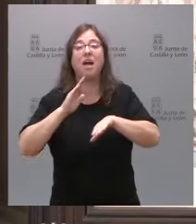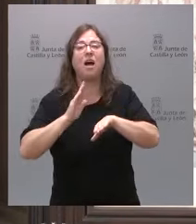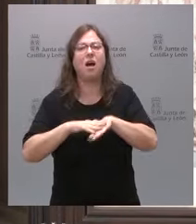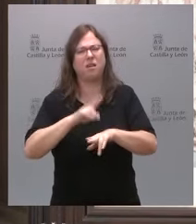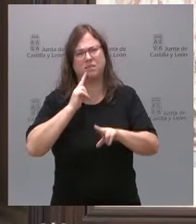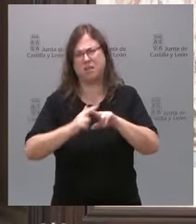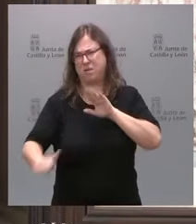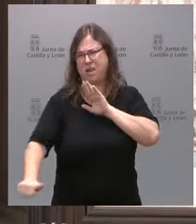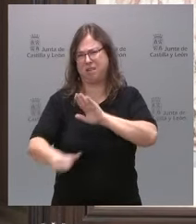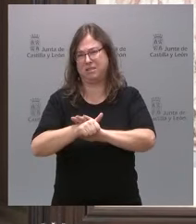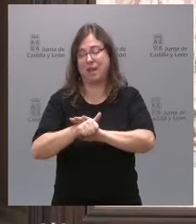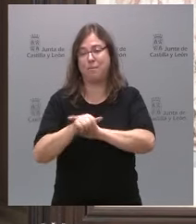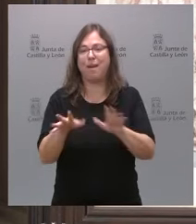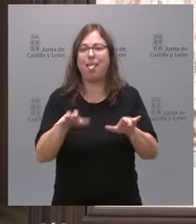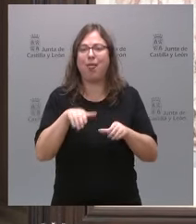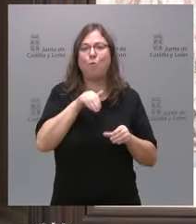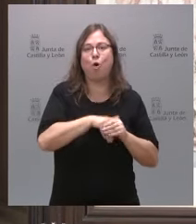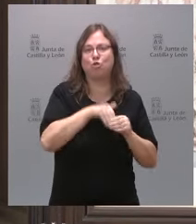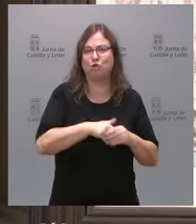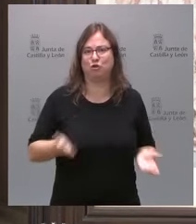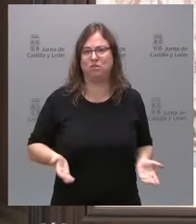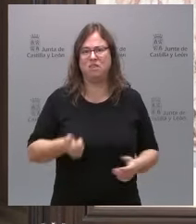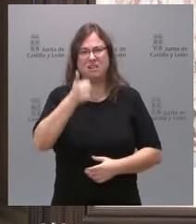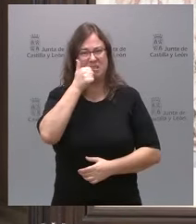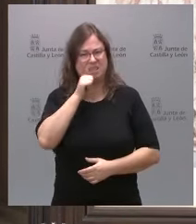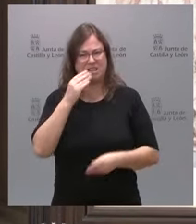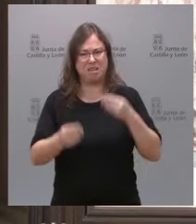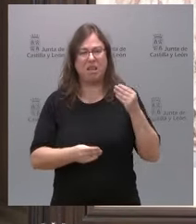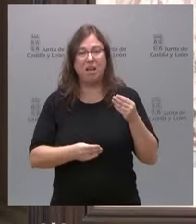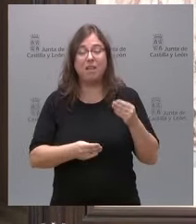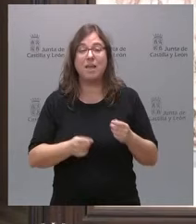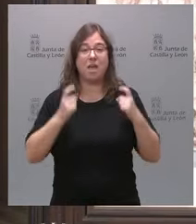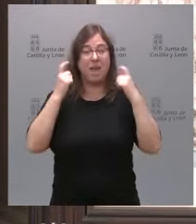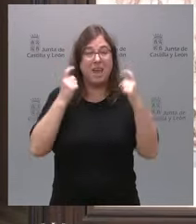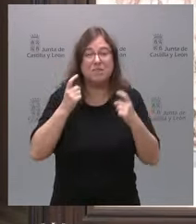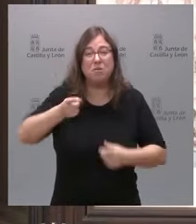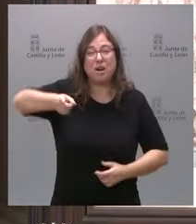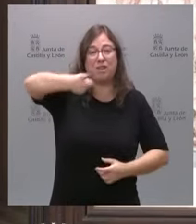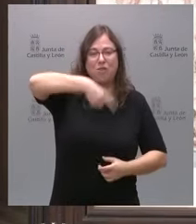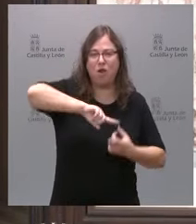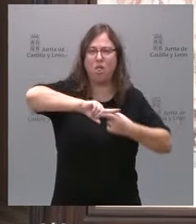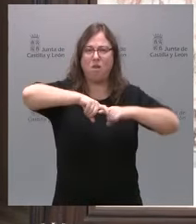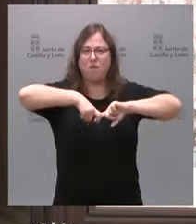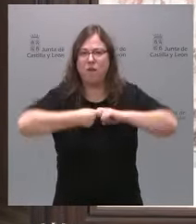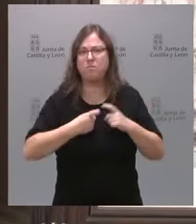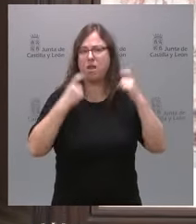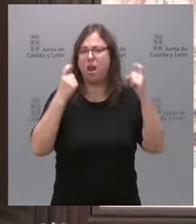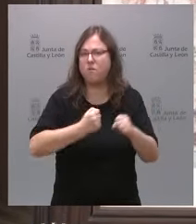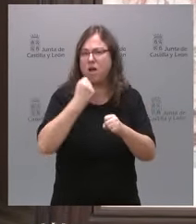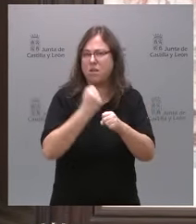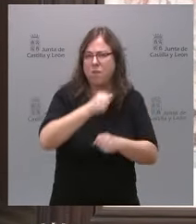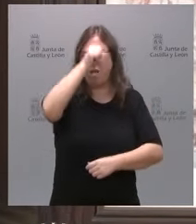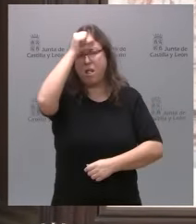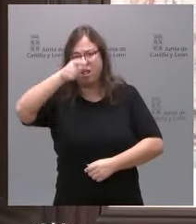estafa por los votos. Sánchez está pisoteando el esfuerzo de familias, trabajadores,